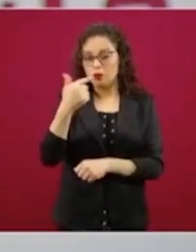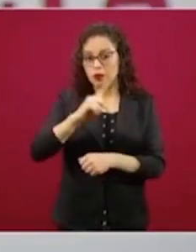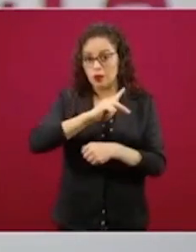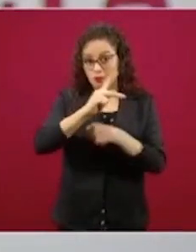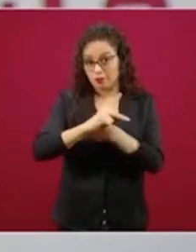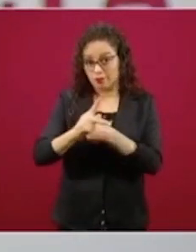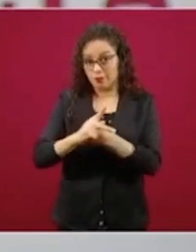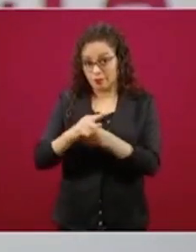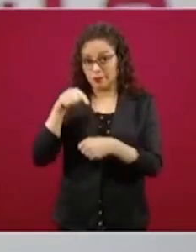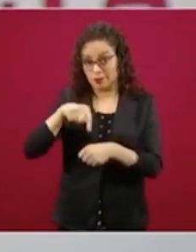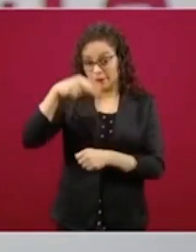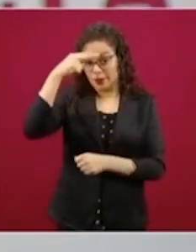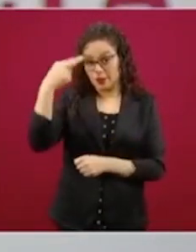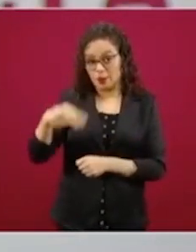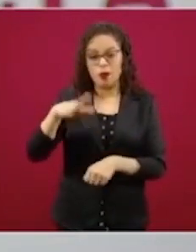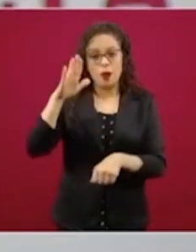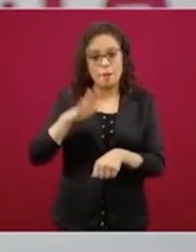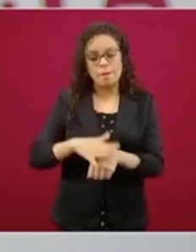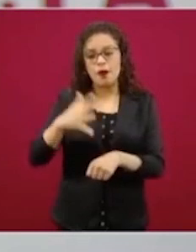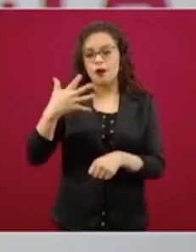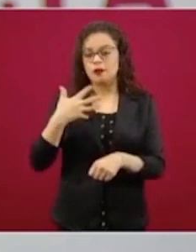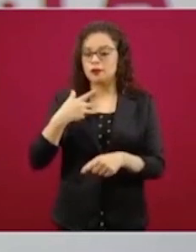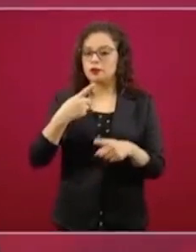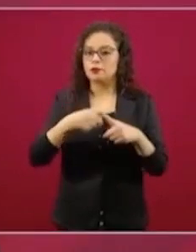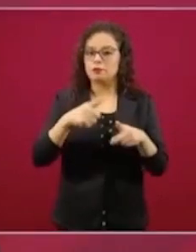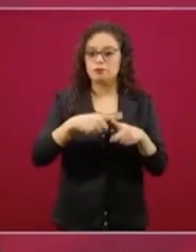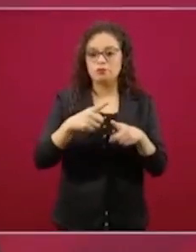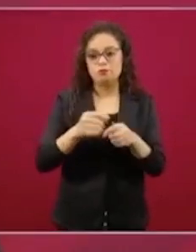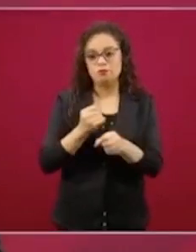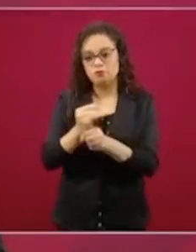en los protocolos de investigación sobre este virus.